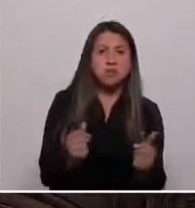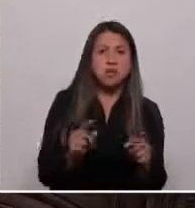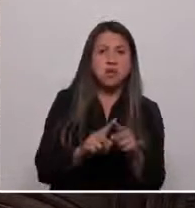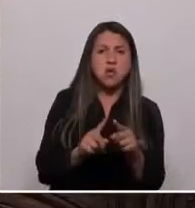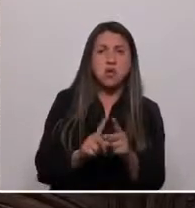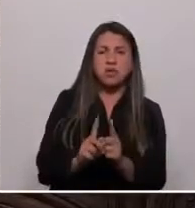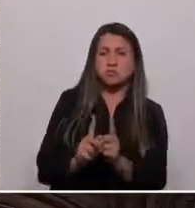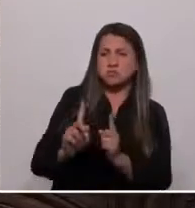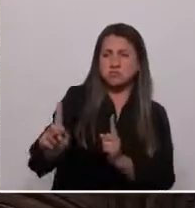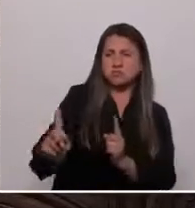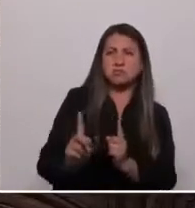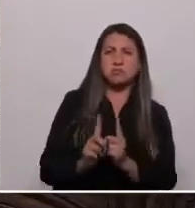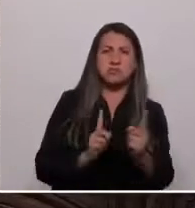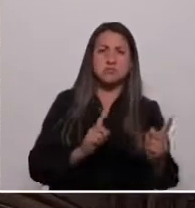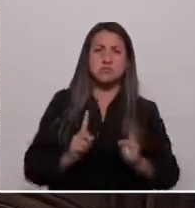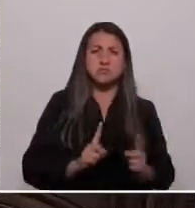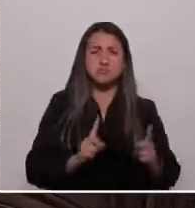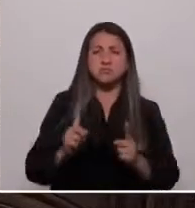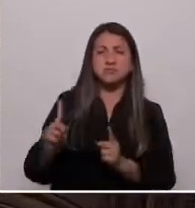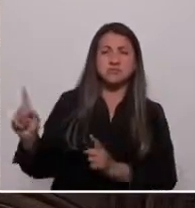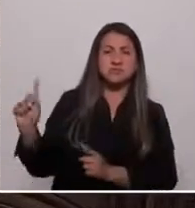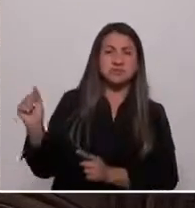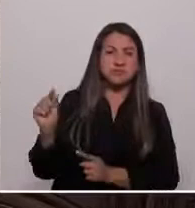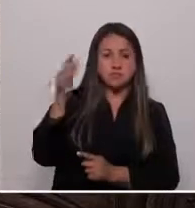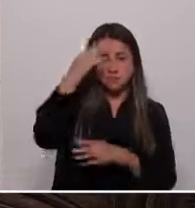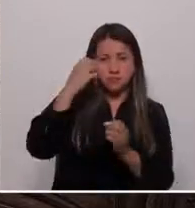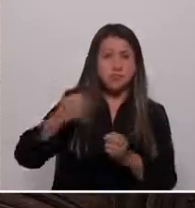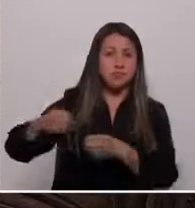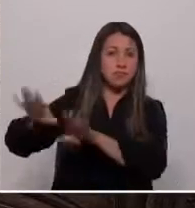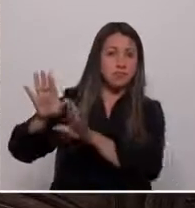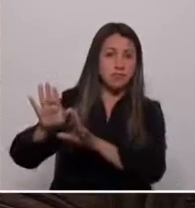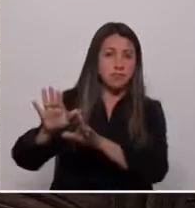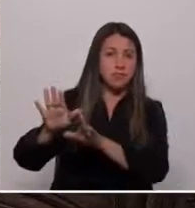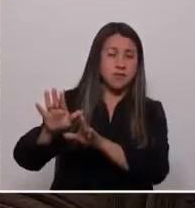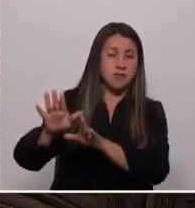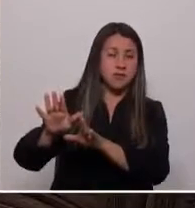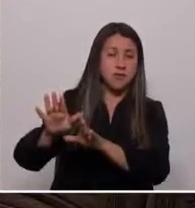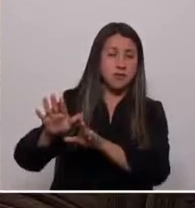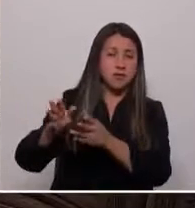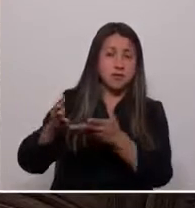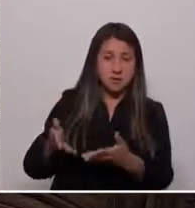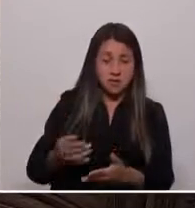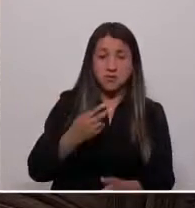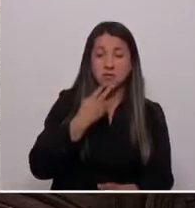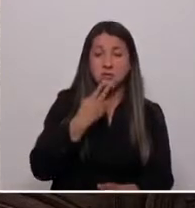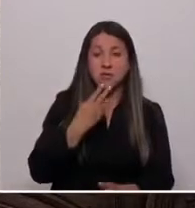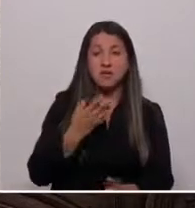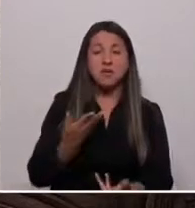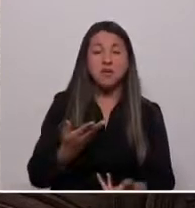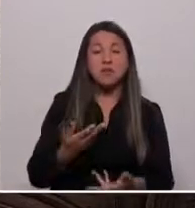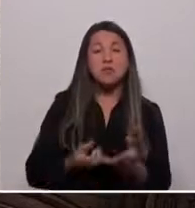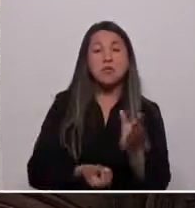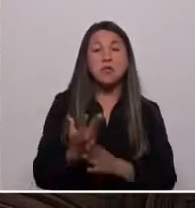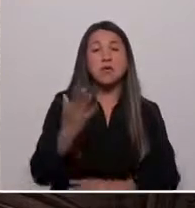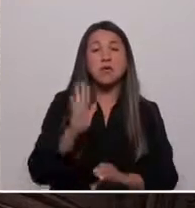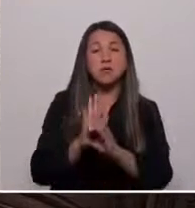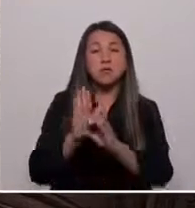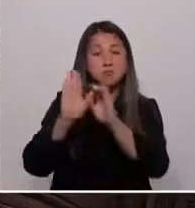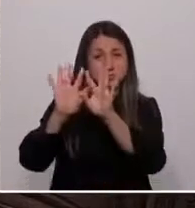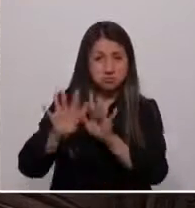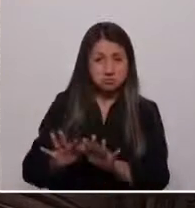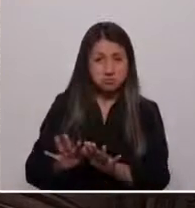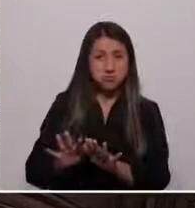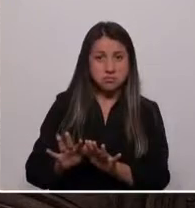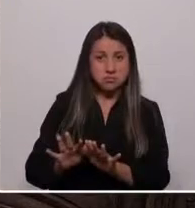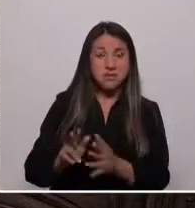distantes, olvidados de nuestra sociedad. Estamos escribiendo una nueva constitución en un órgano que le quitó de las manos